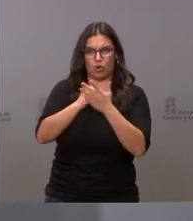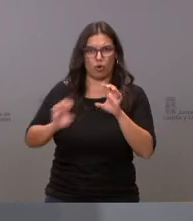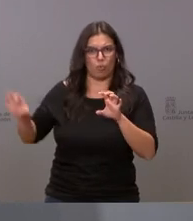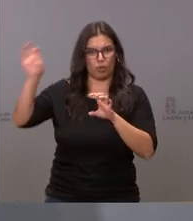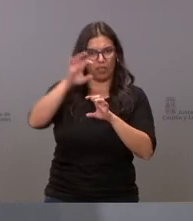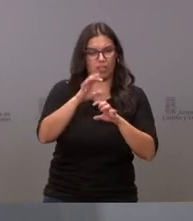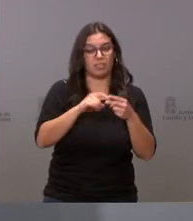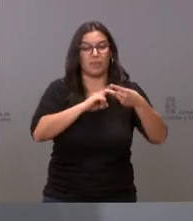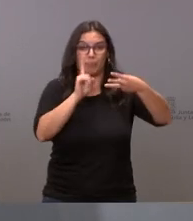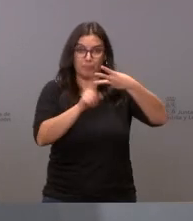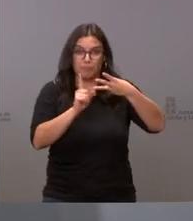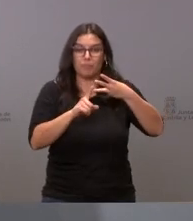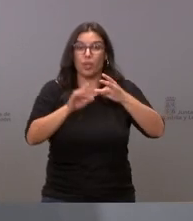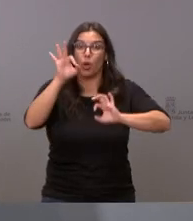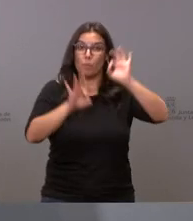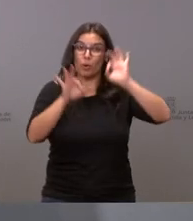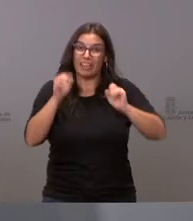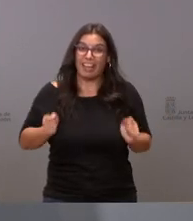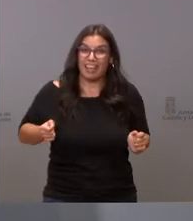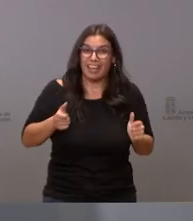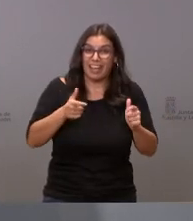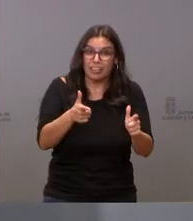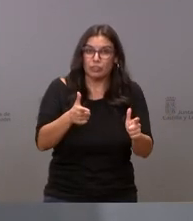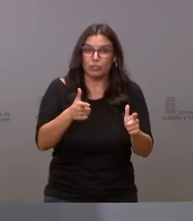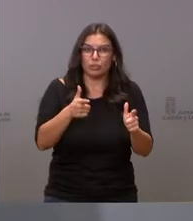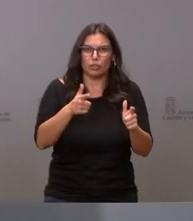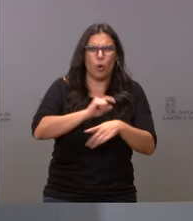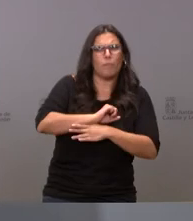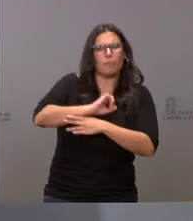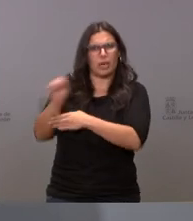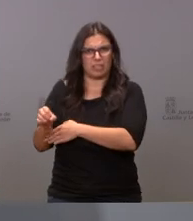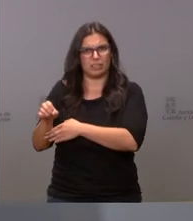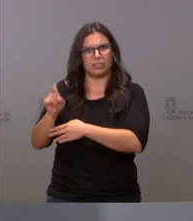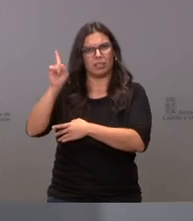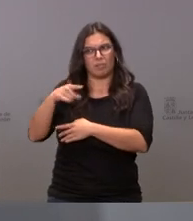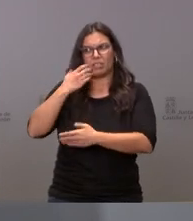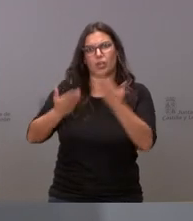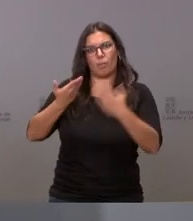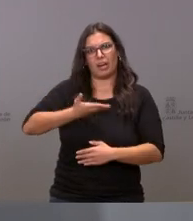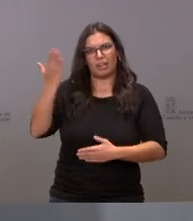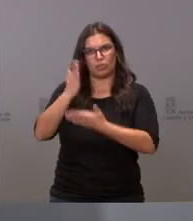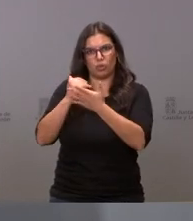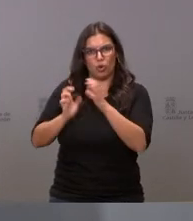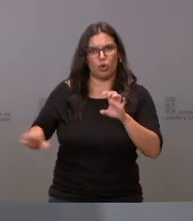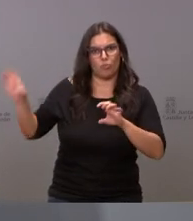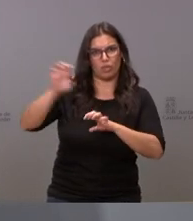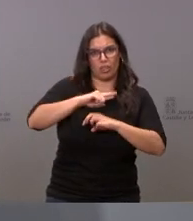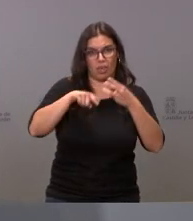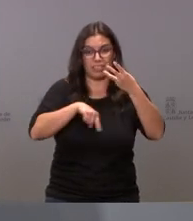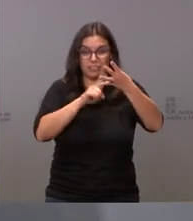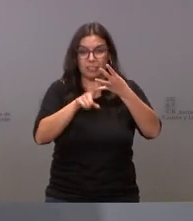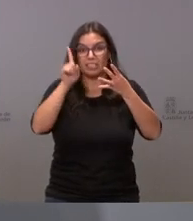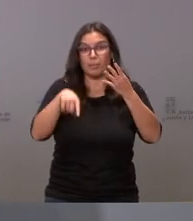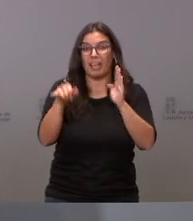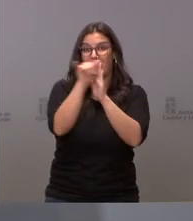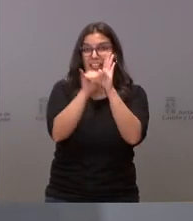autónomas que destina un porcentaje de gasto muy superior al del conjunto de las comunidades autónomas que tiene unos indicadores